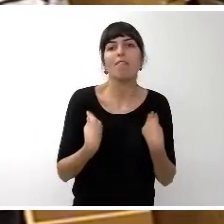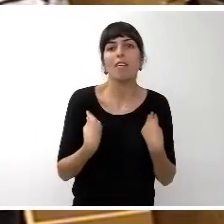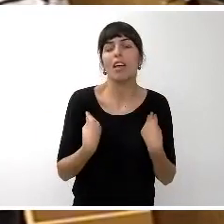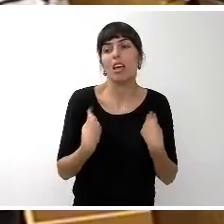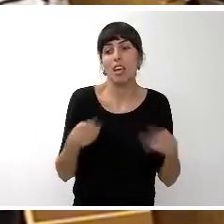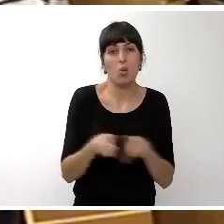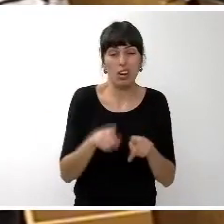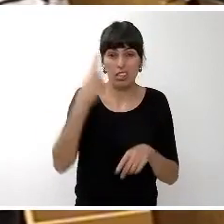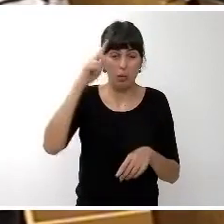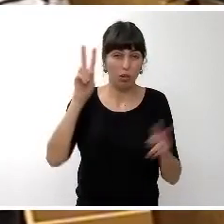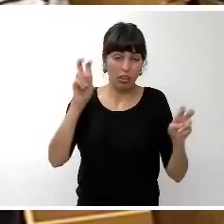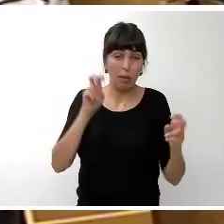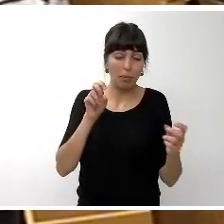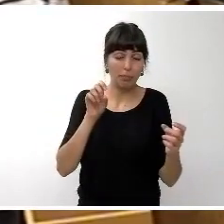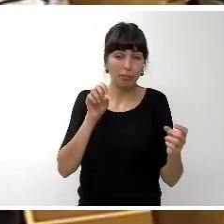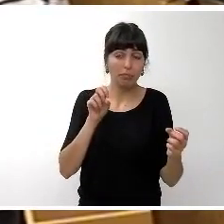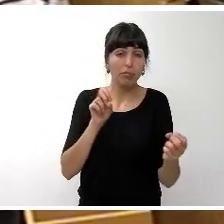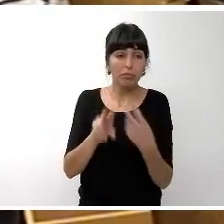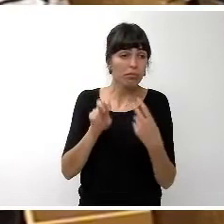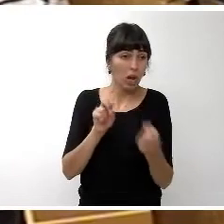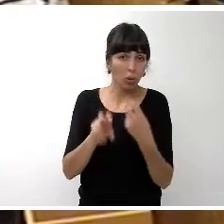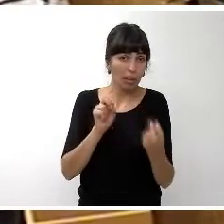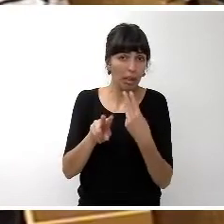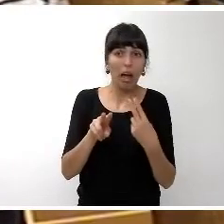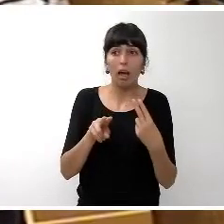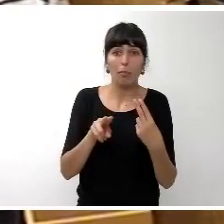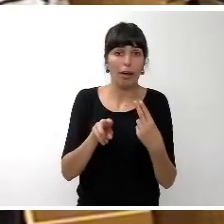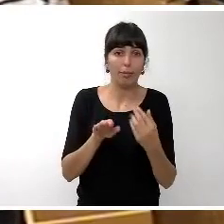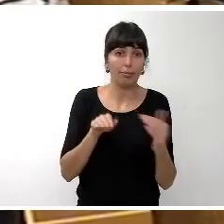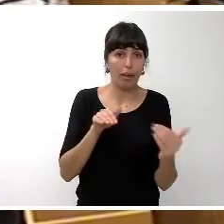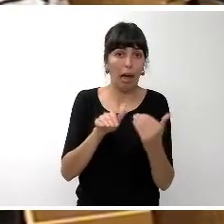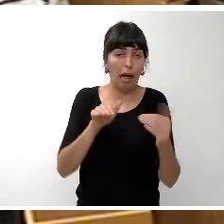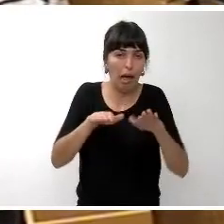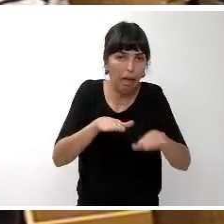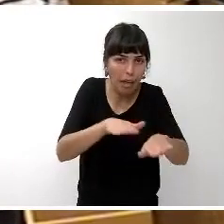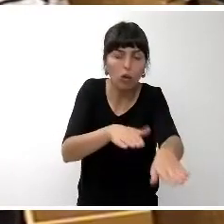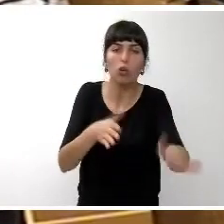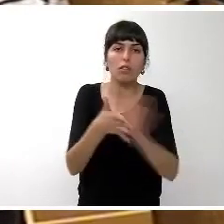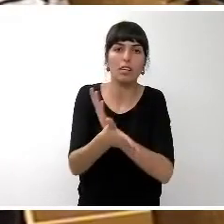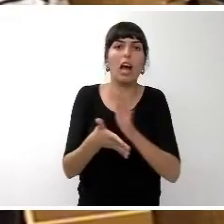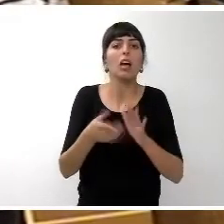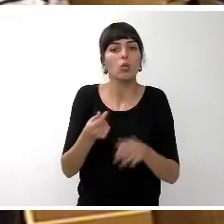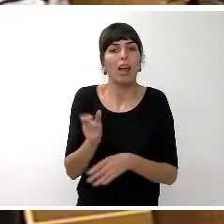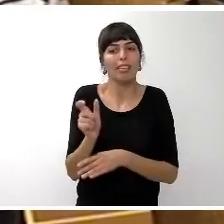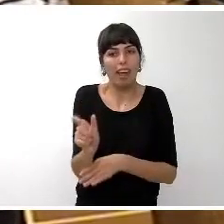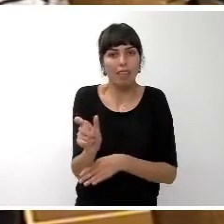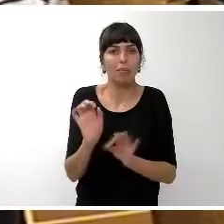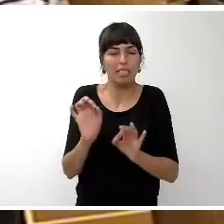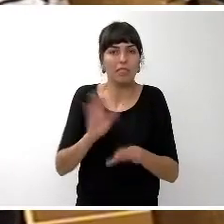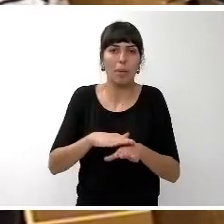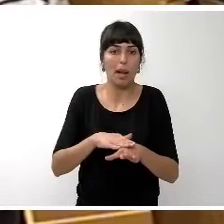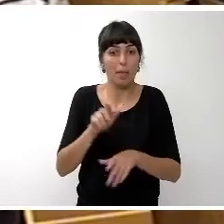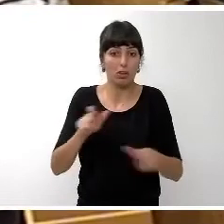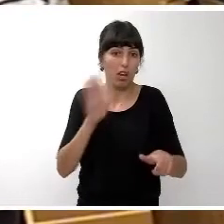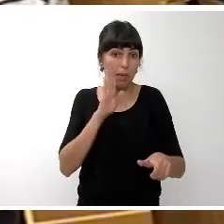TF5 sino en la TF1 hablábamos de esas ayudas al transporte o a esa reducción en la tarifa para los vecinos los ciudadanos